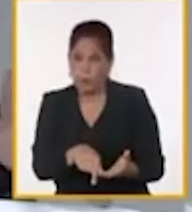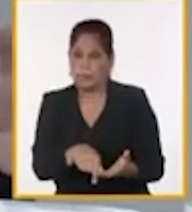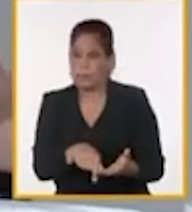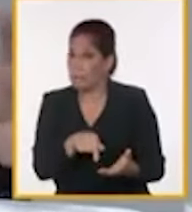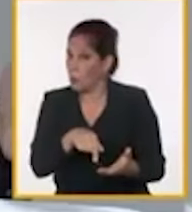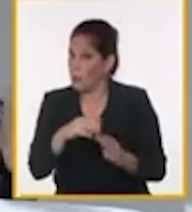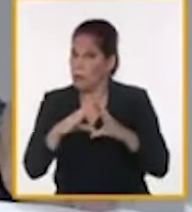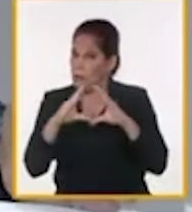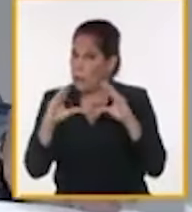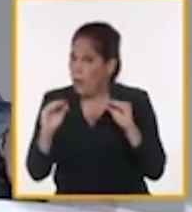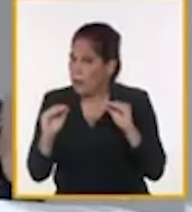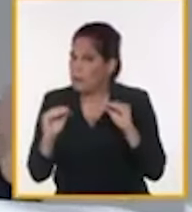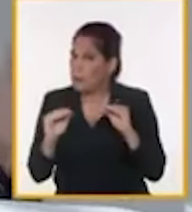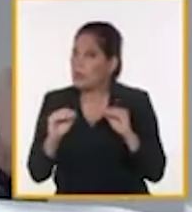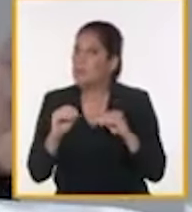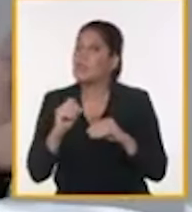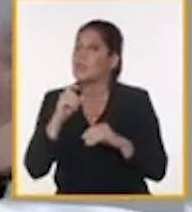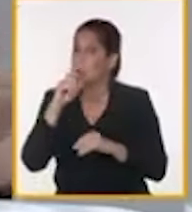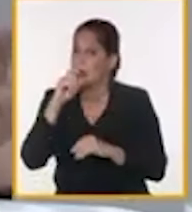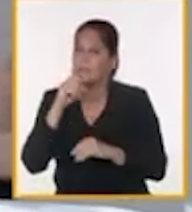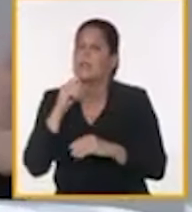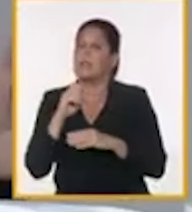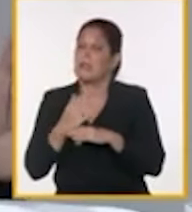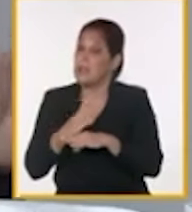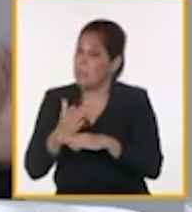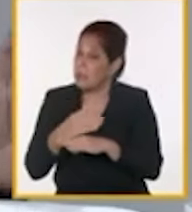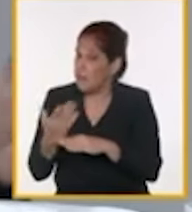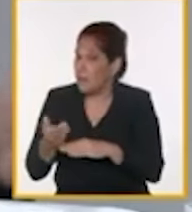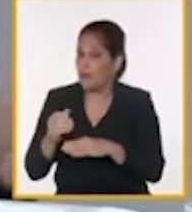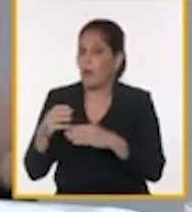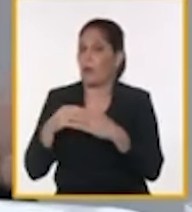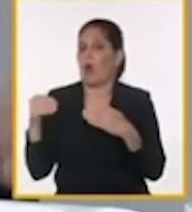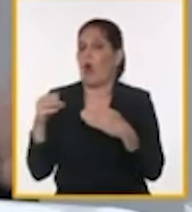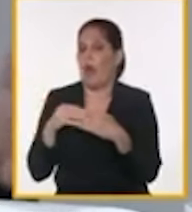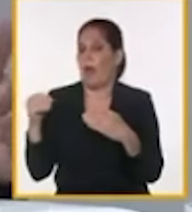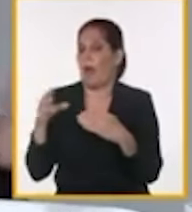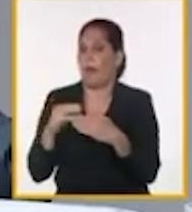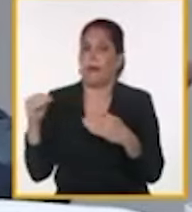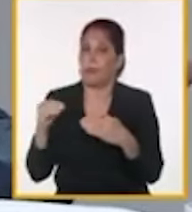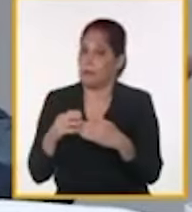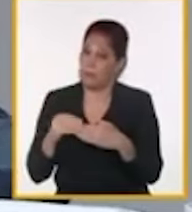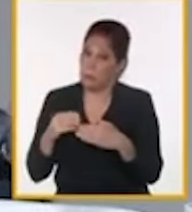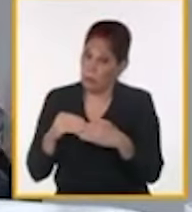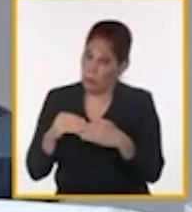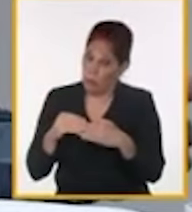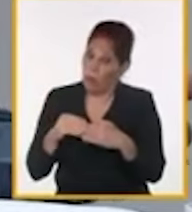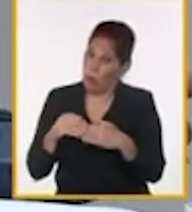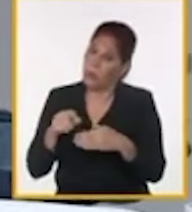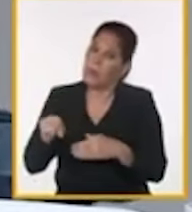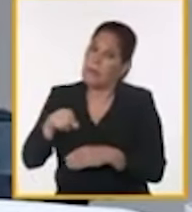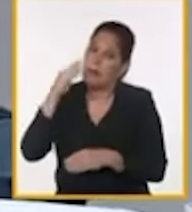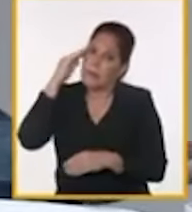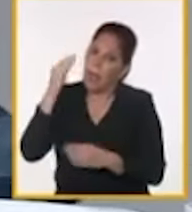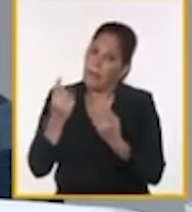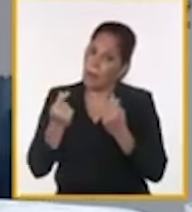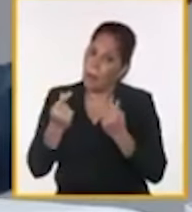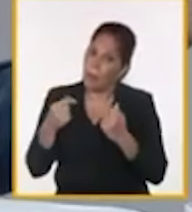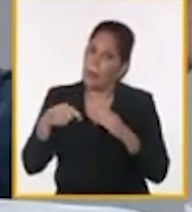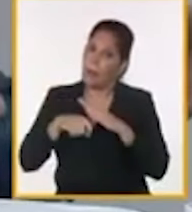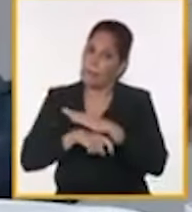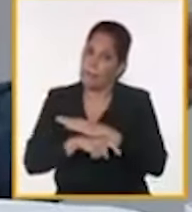Vehículos significa decir divisas convertibles. Y divisas convertibles que en nuestras circunstancias, de nuestra economía,